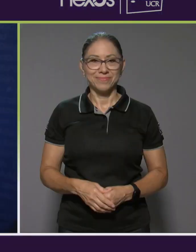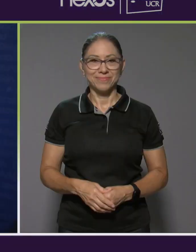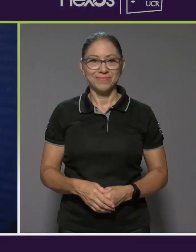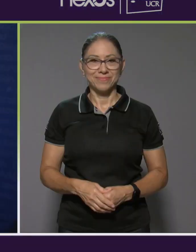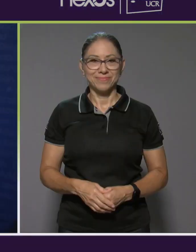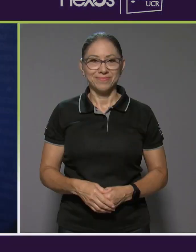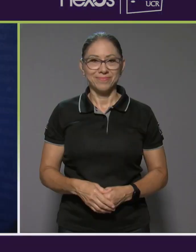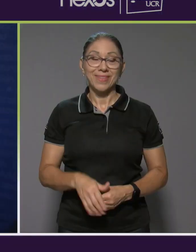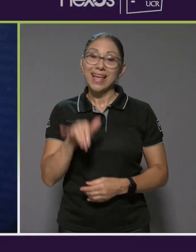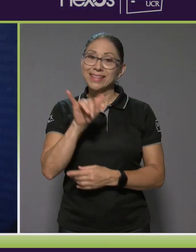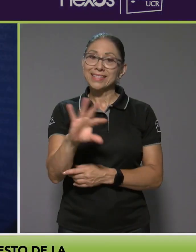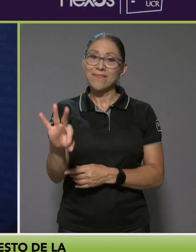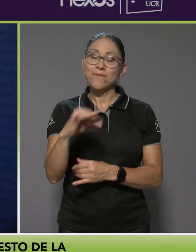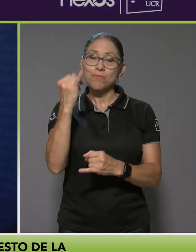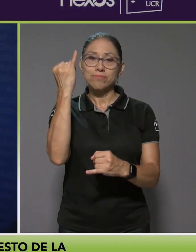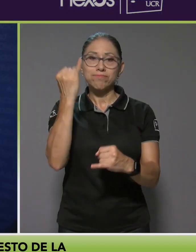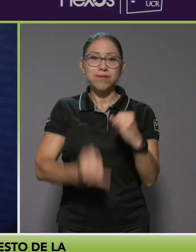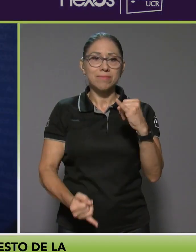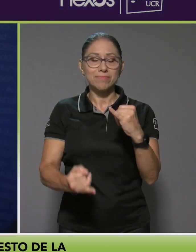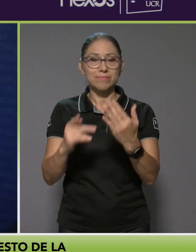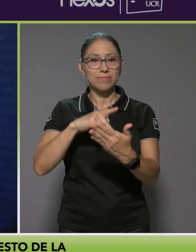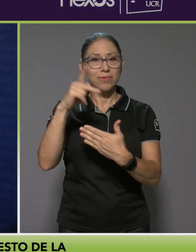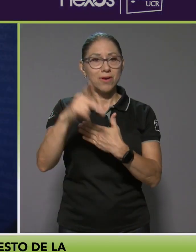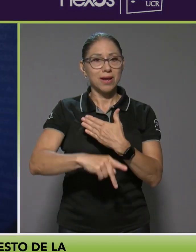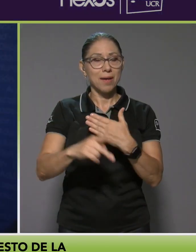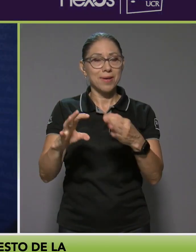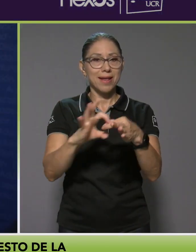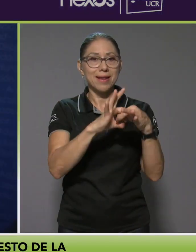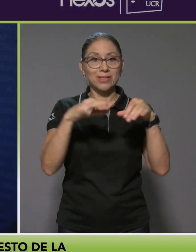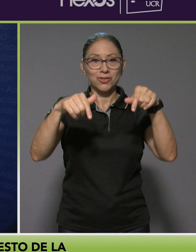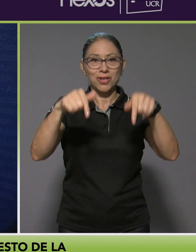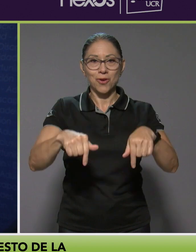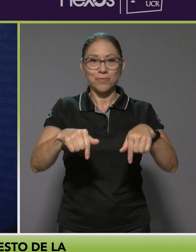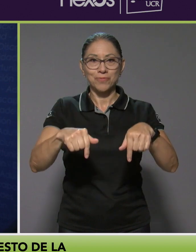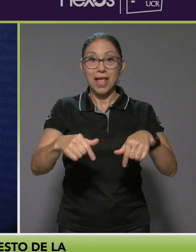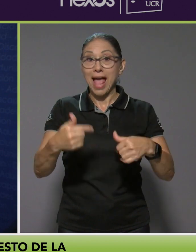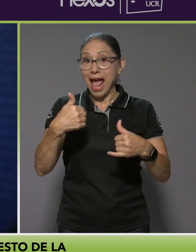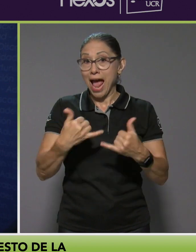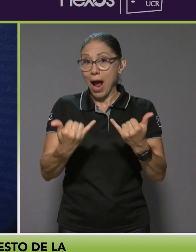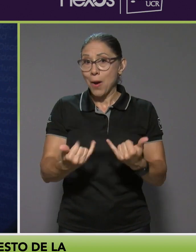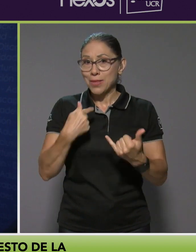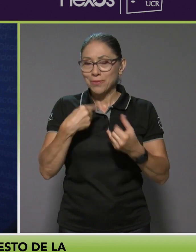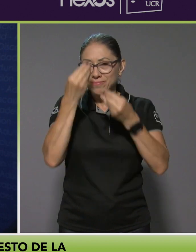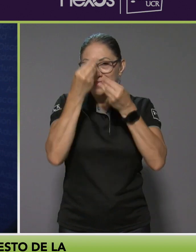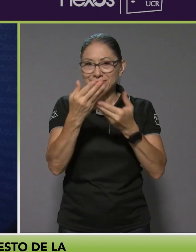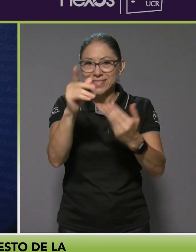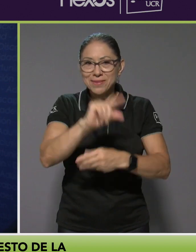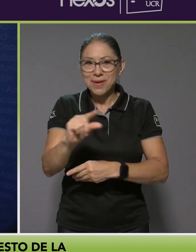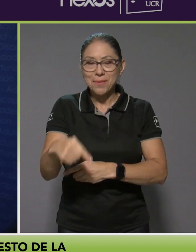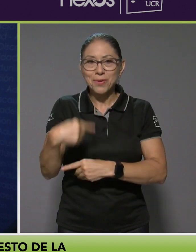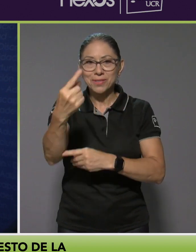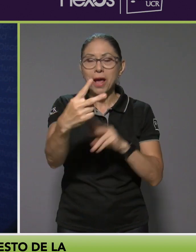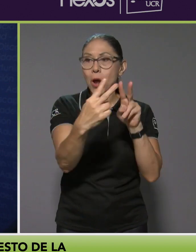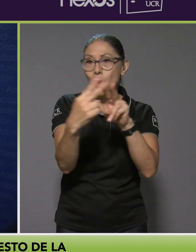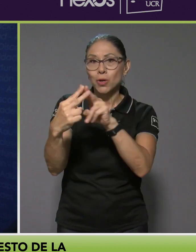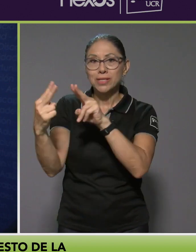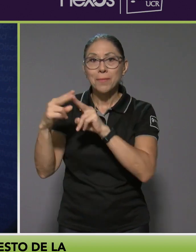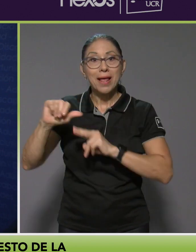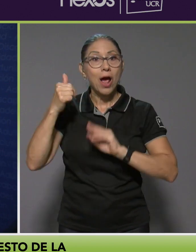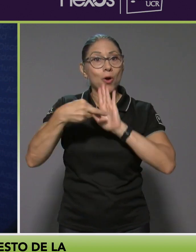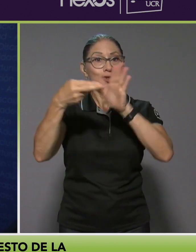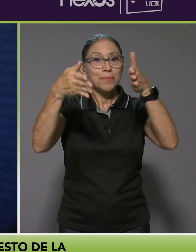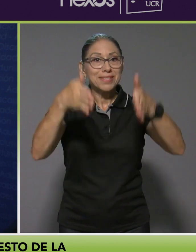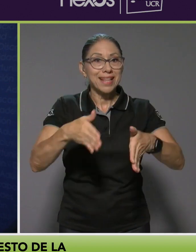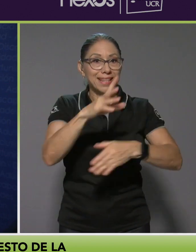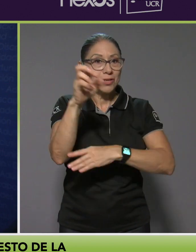De esta forma llegamos al final de la edición de hoy. Eso sí, le adelanto que la próxima semana conoceremos al resto de la delegación TICA